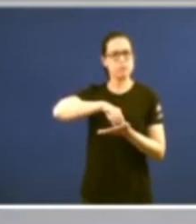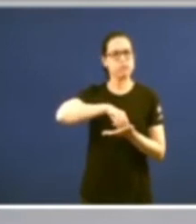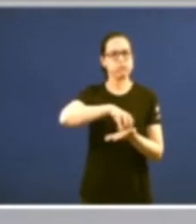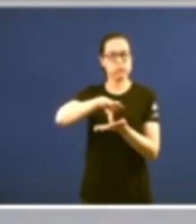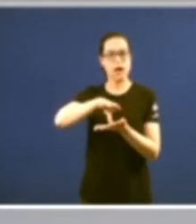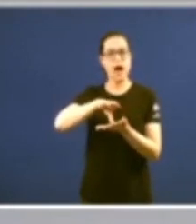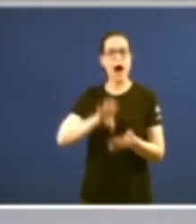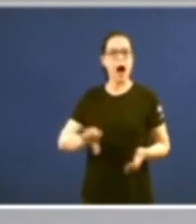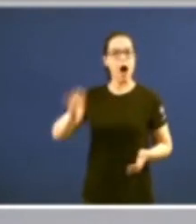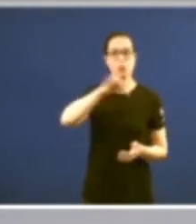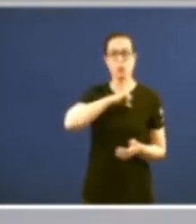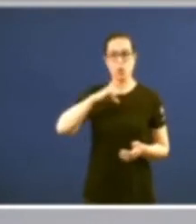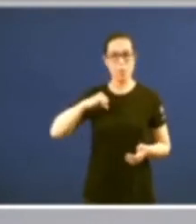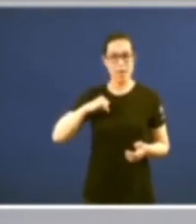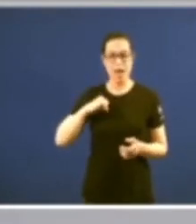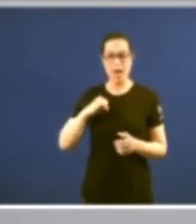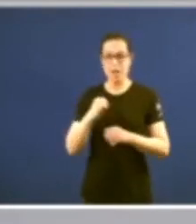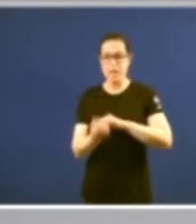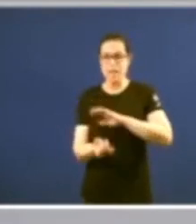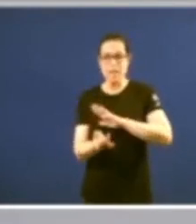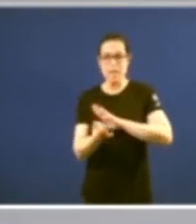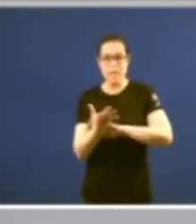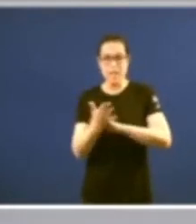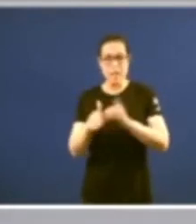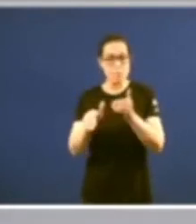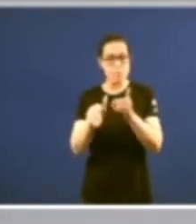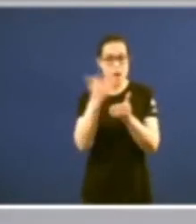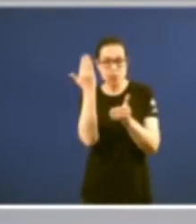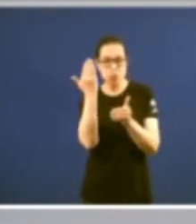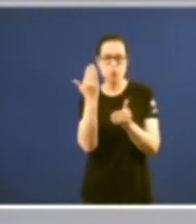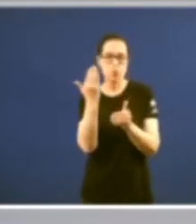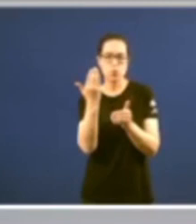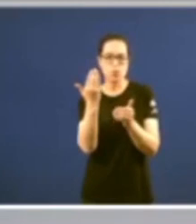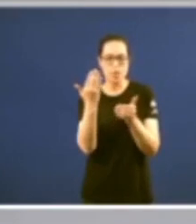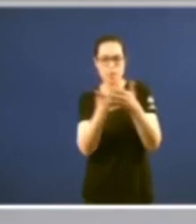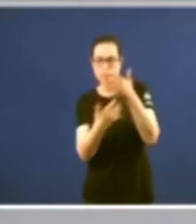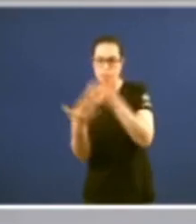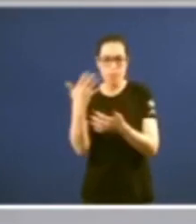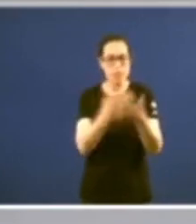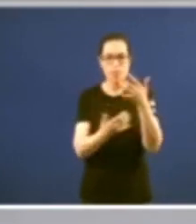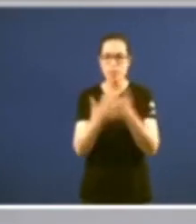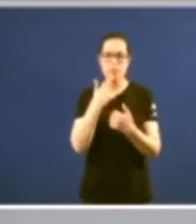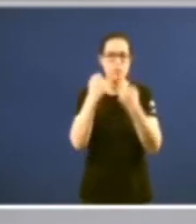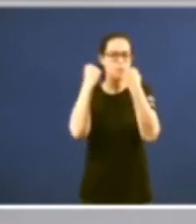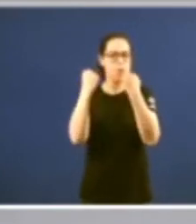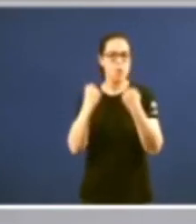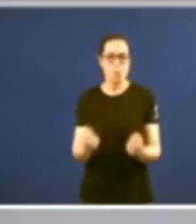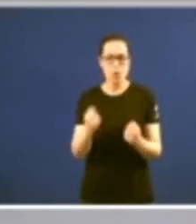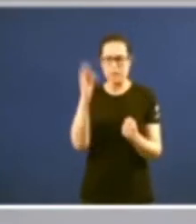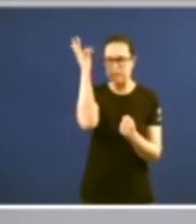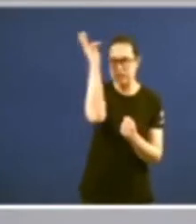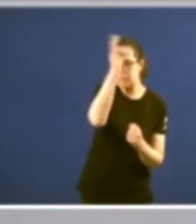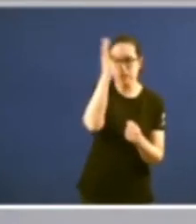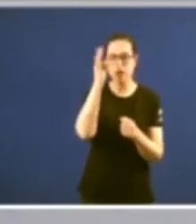fantástico invento híbrido que obrigou a especialistas a realizar notables esforzos teóricos